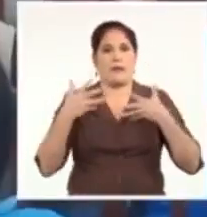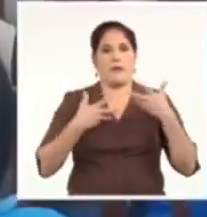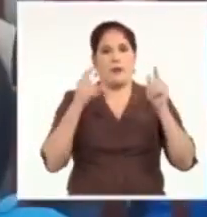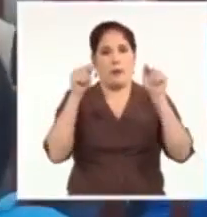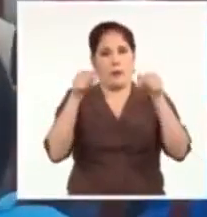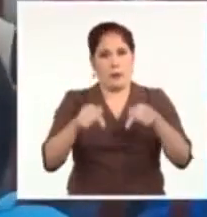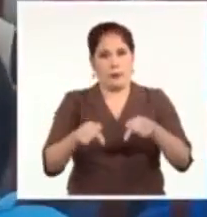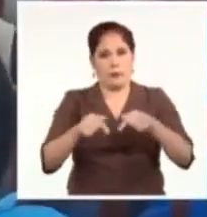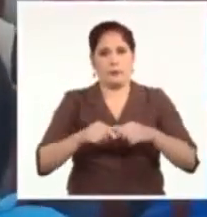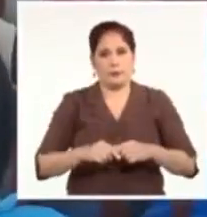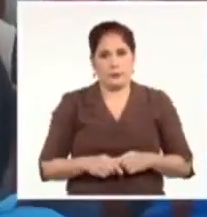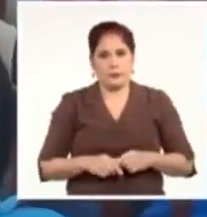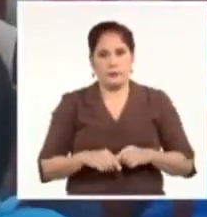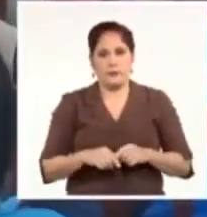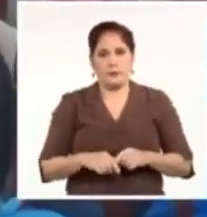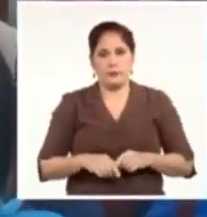Informativo de la Televisión.